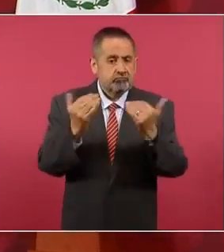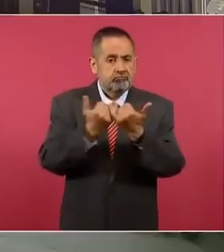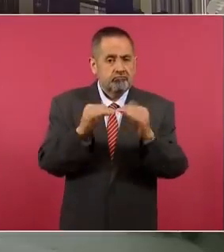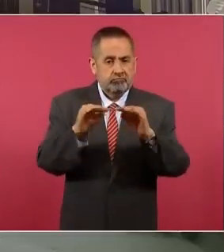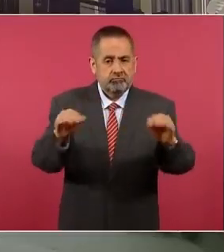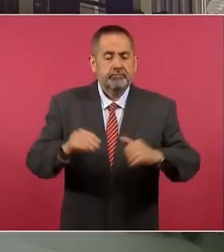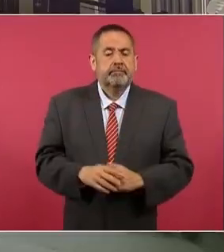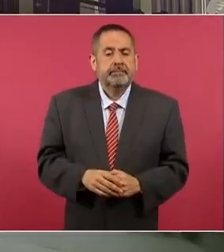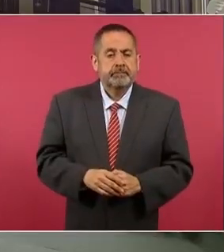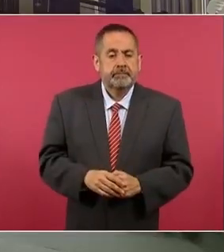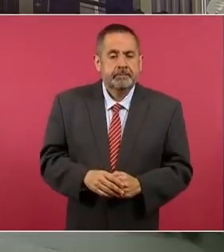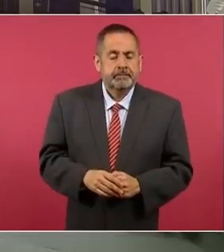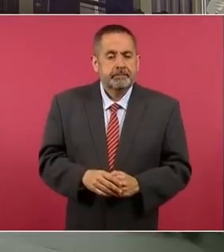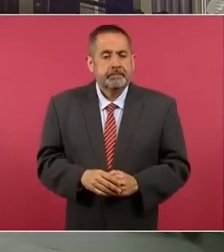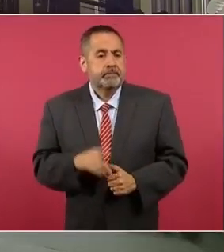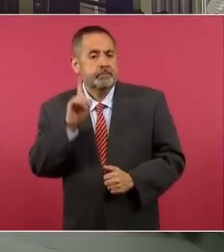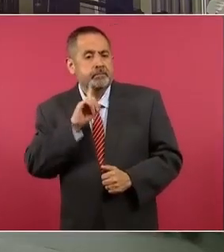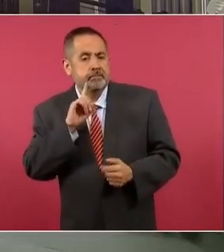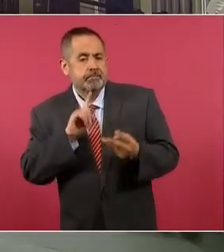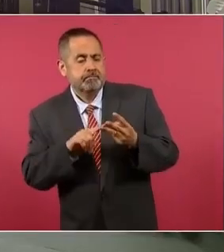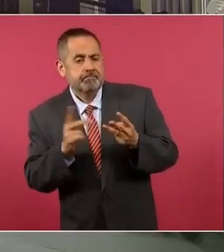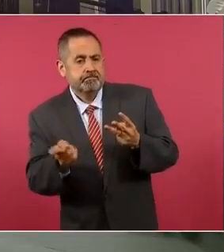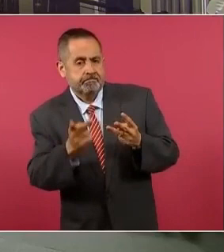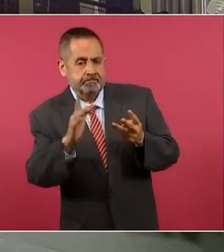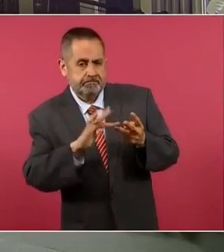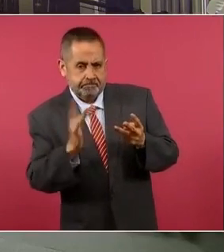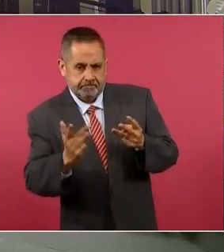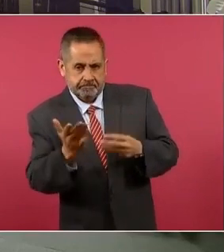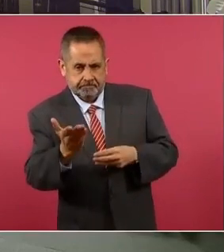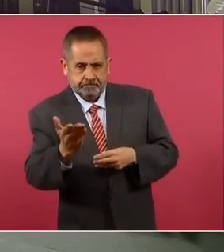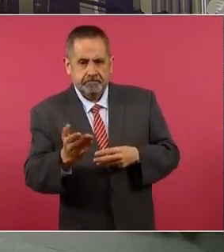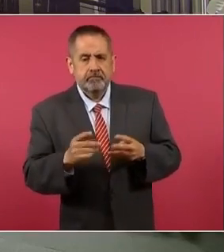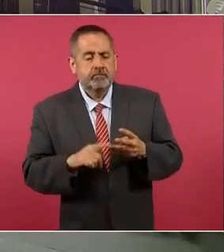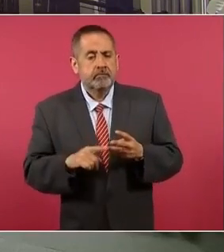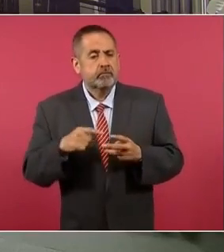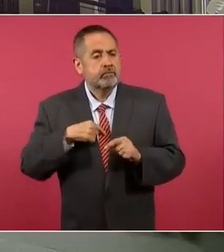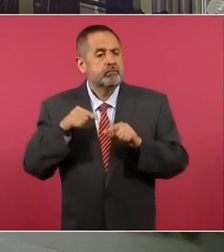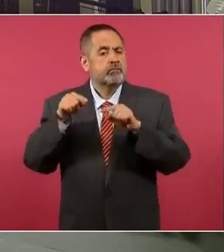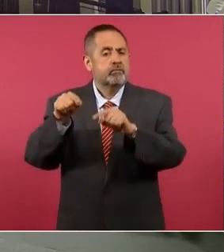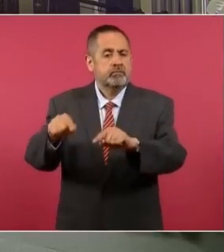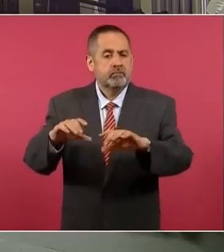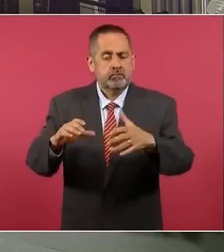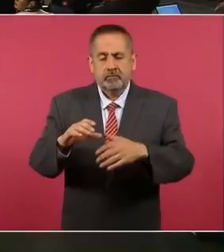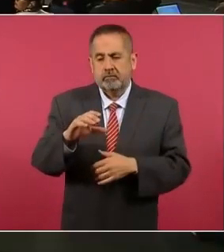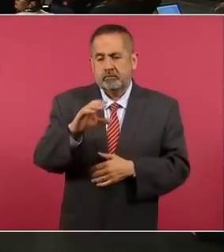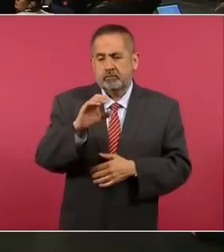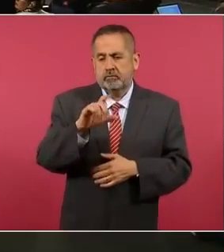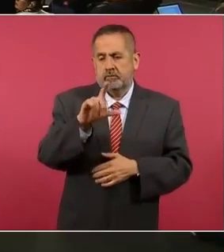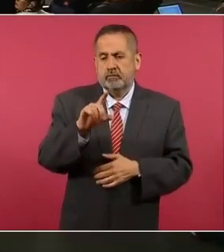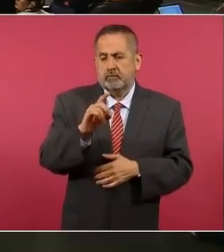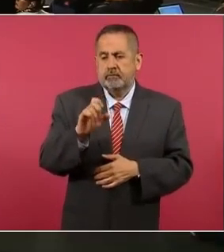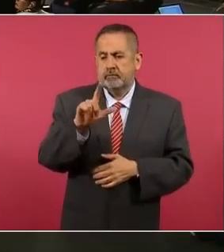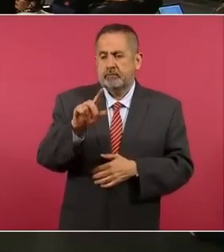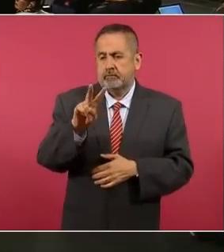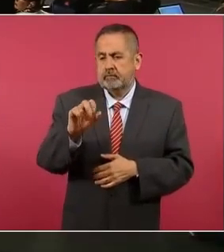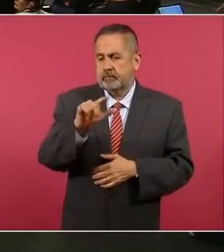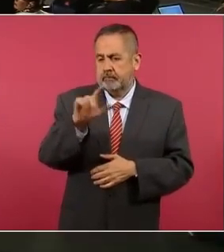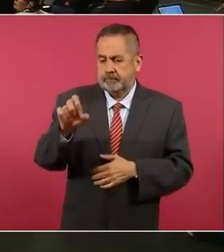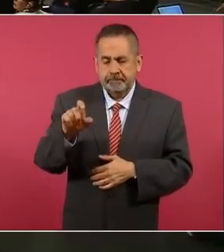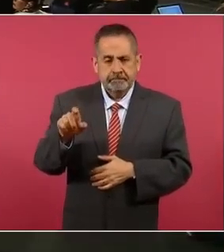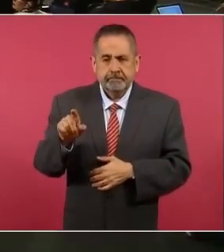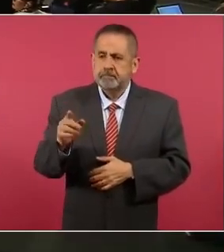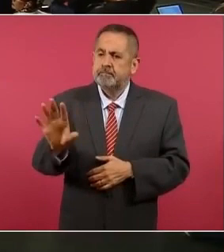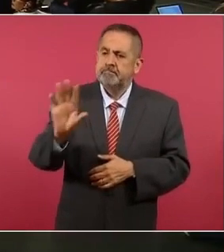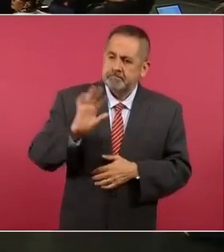Gracias, señor presidente. Y finalmente, tuve la oportunidad de estar en Cires, en la colonia del Valle. Y me decía el ingeniero, y quisiera,